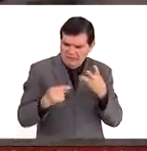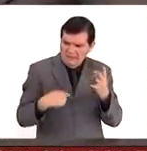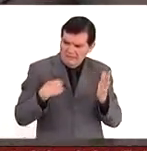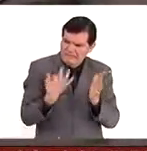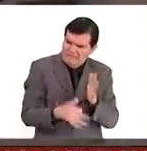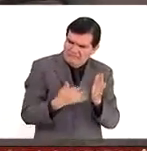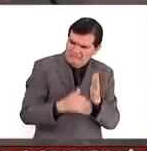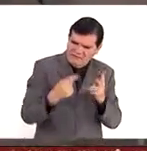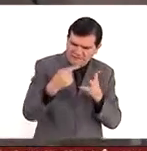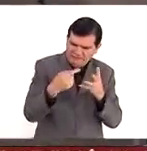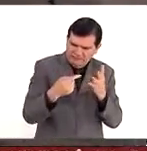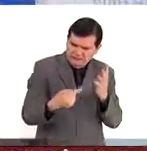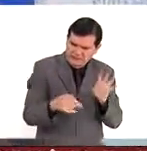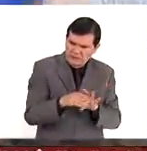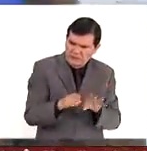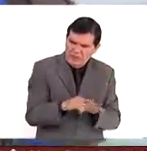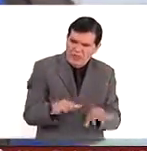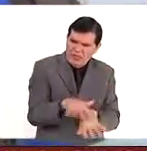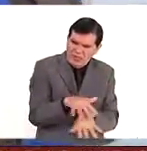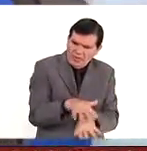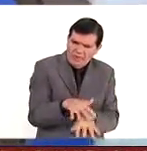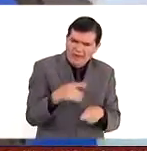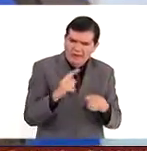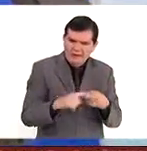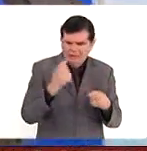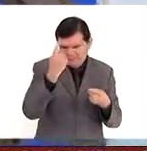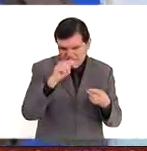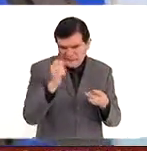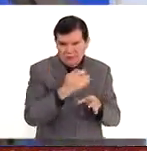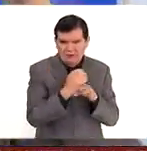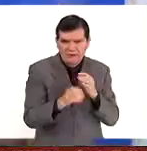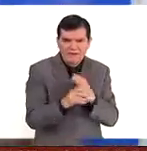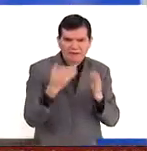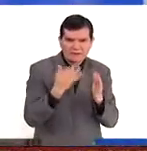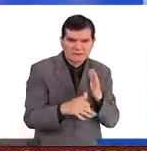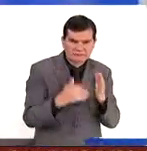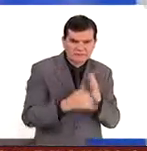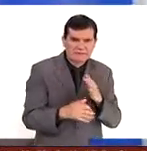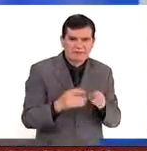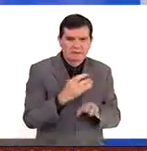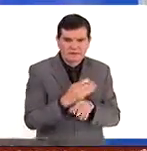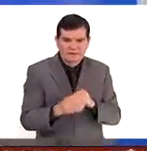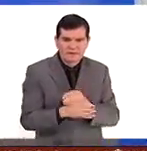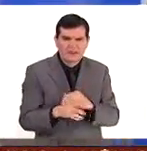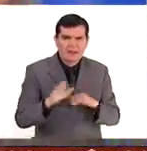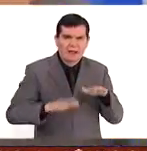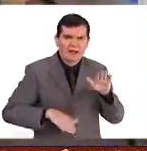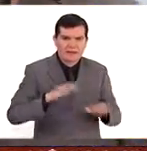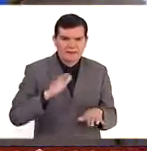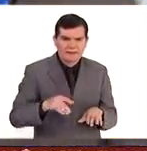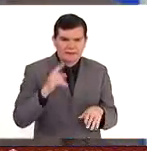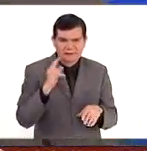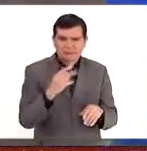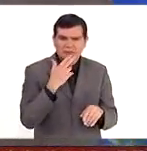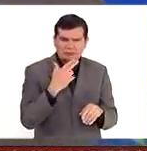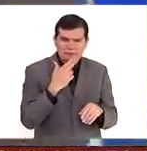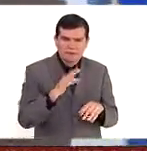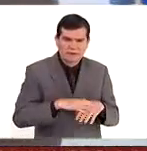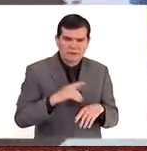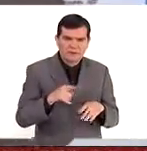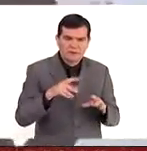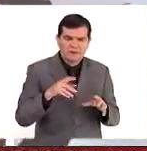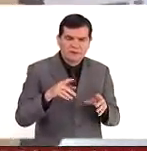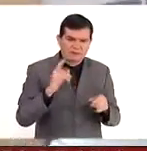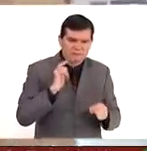que estaba muy rudimentaria la tecnología o no había tecnología. Por ejemplo, hay veces donde usan todavía el canario